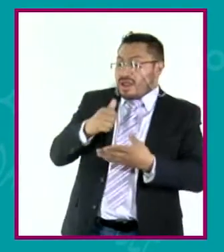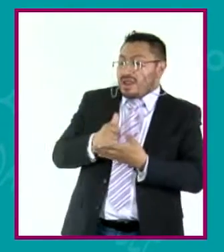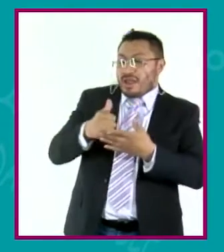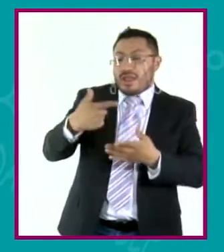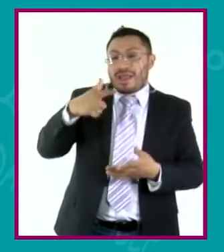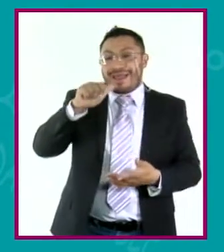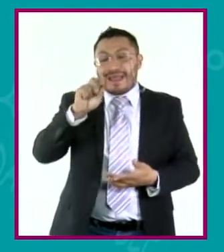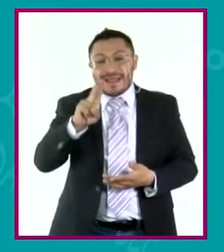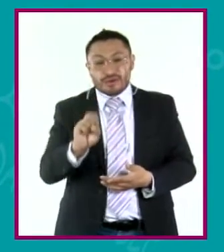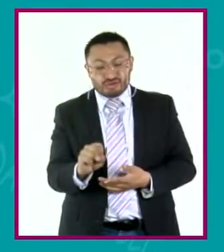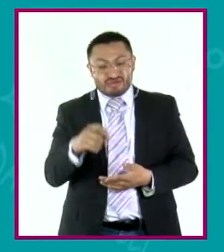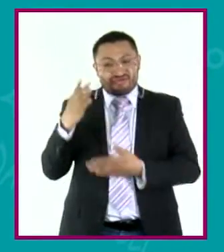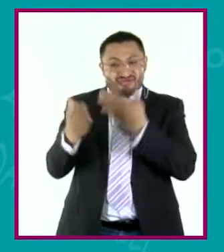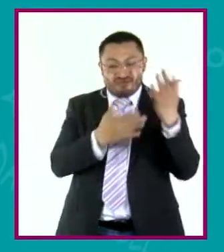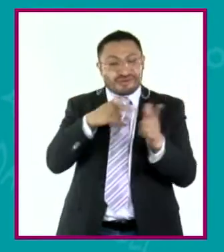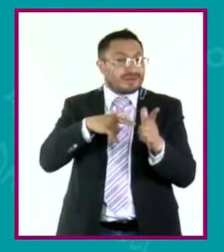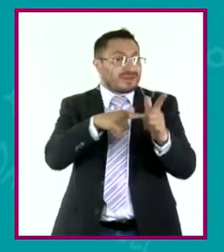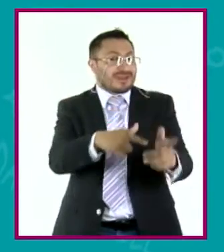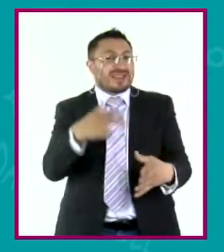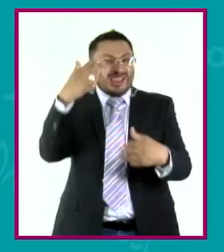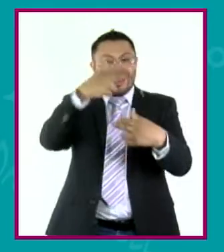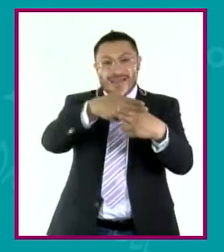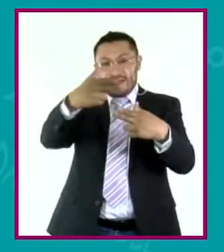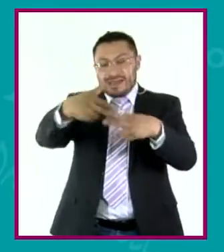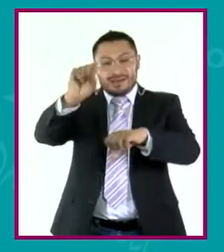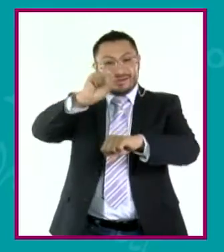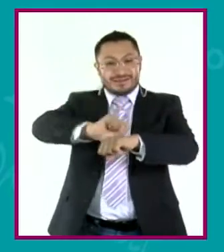seguir sus estudios e ingresar a la secundaria.